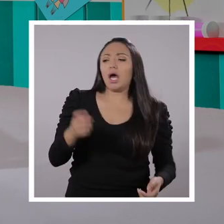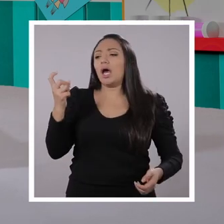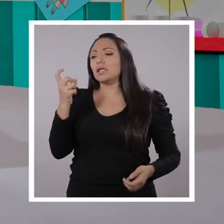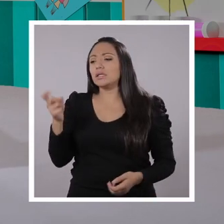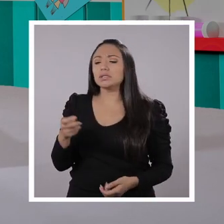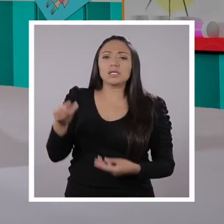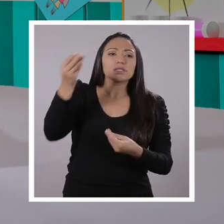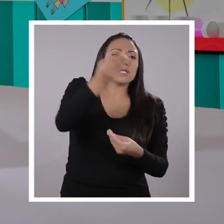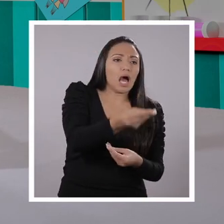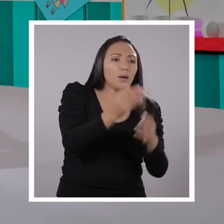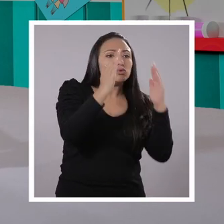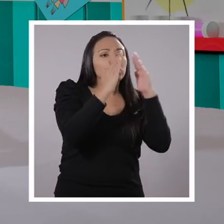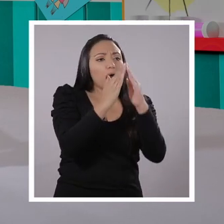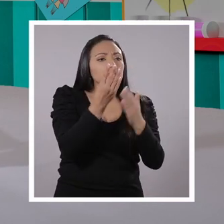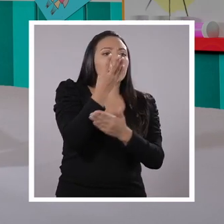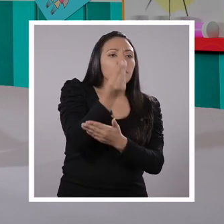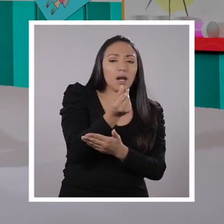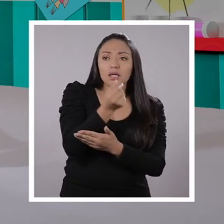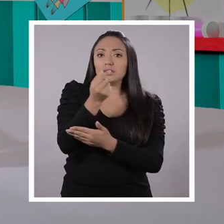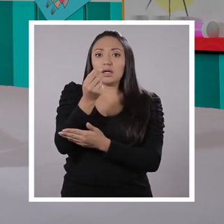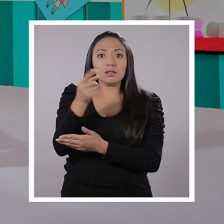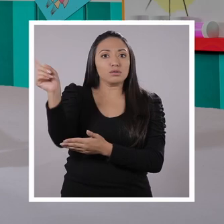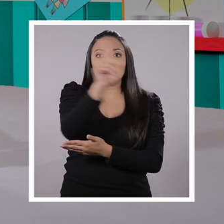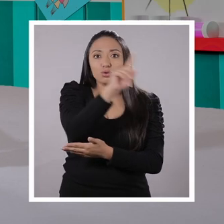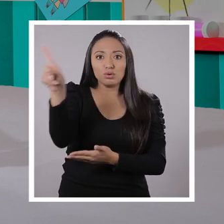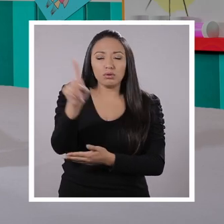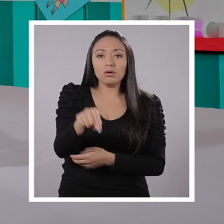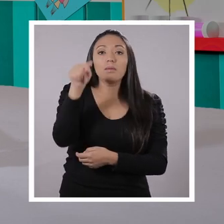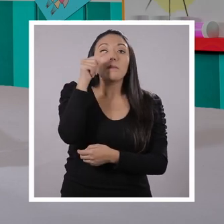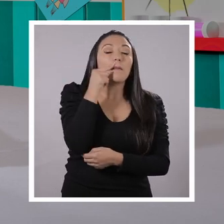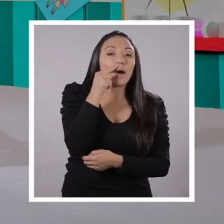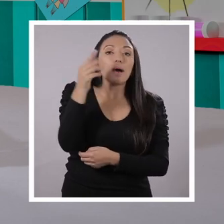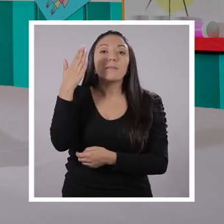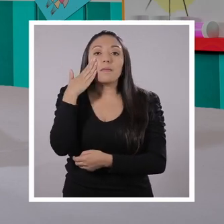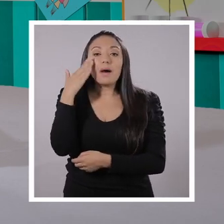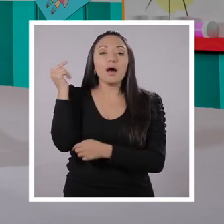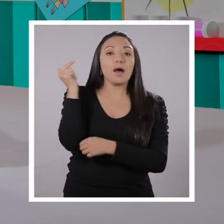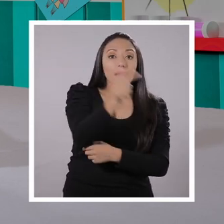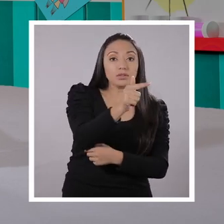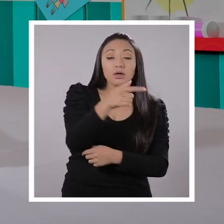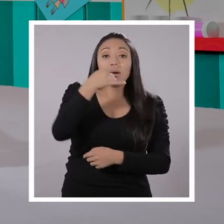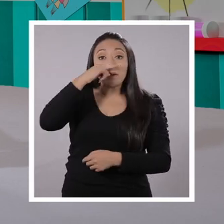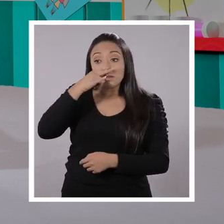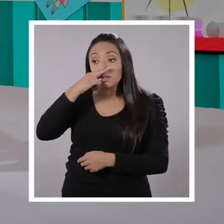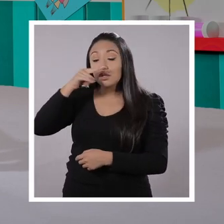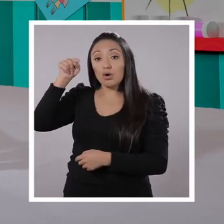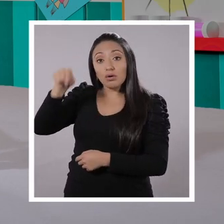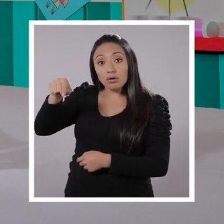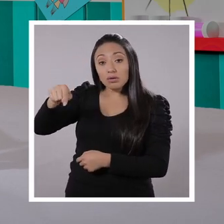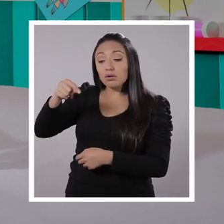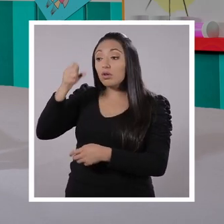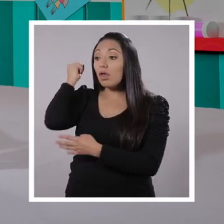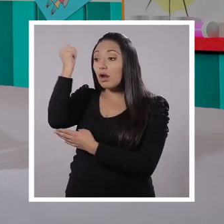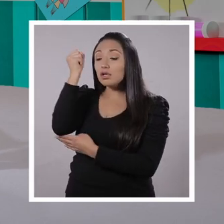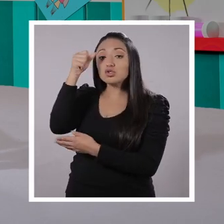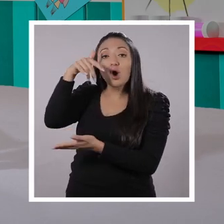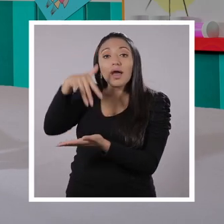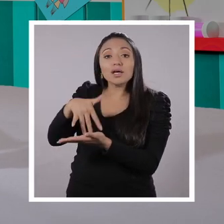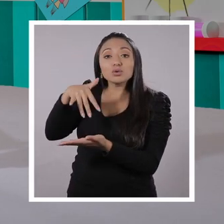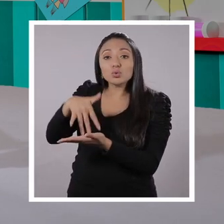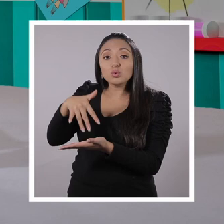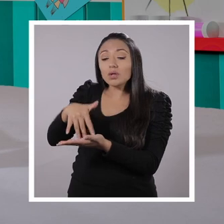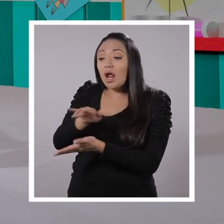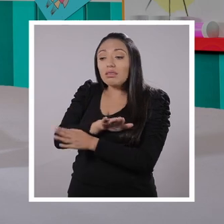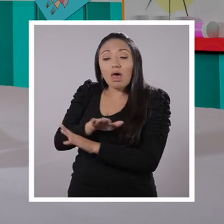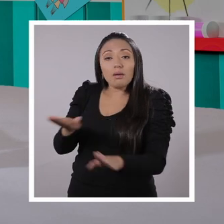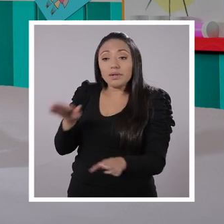hace falta plata en casa. Los padres tienen esa obligación. Los niños y niñas tienen el derecho a estudiar, no